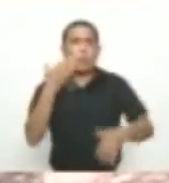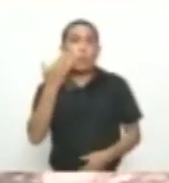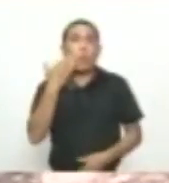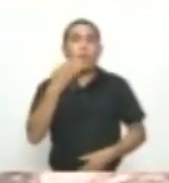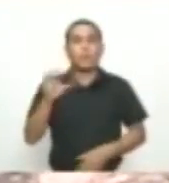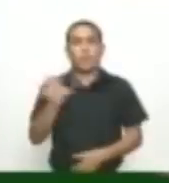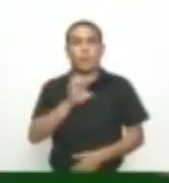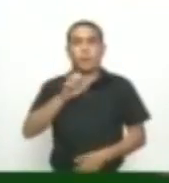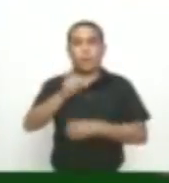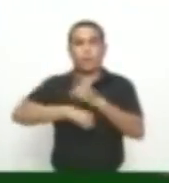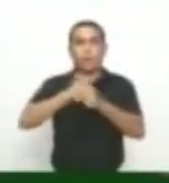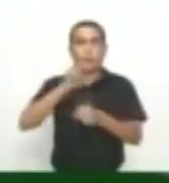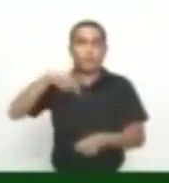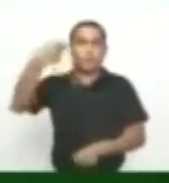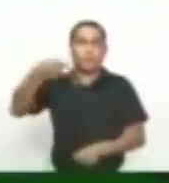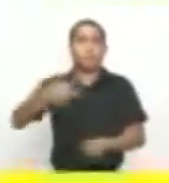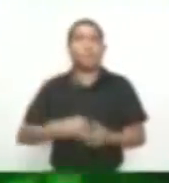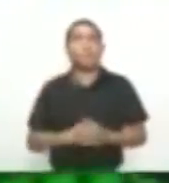enero